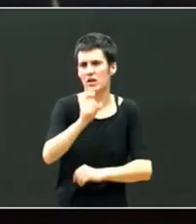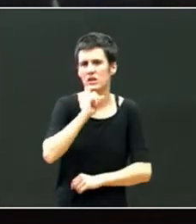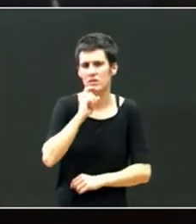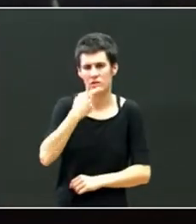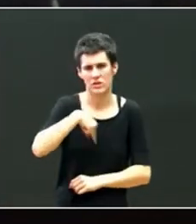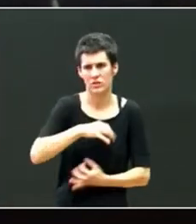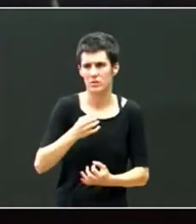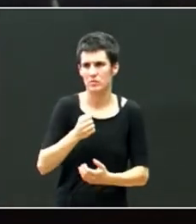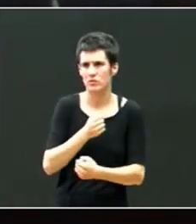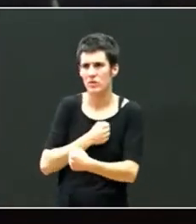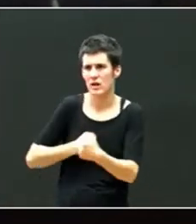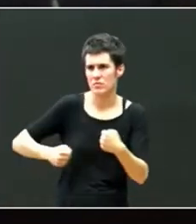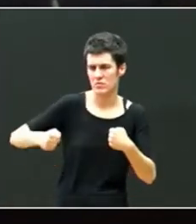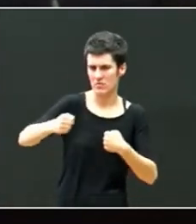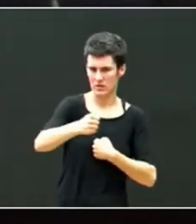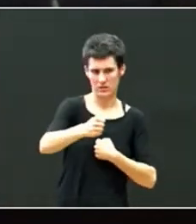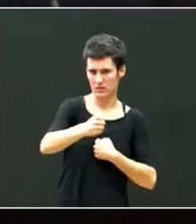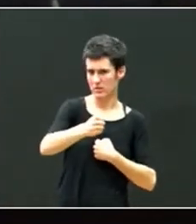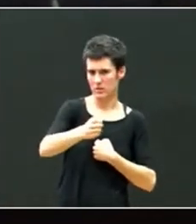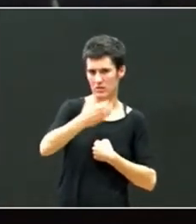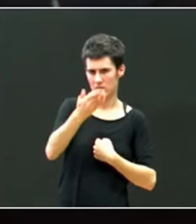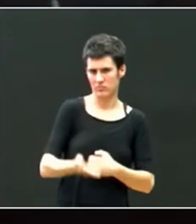muy pero muy